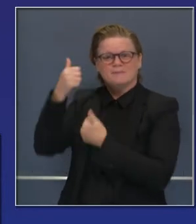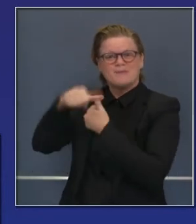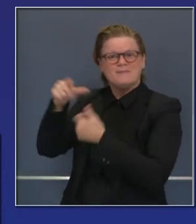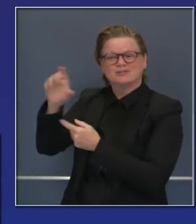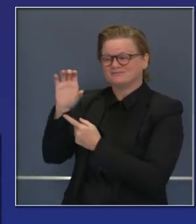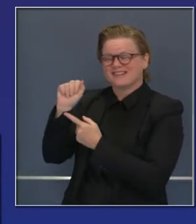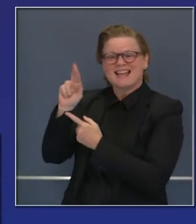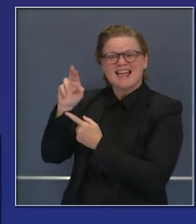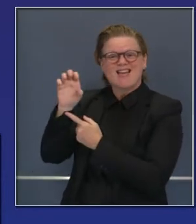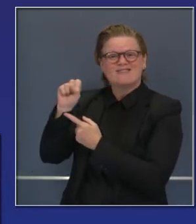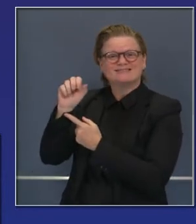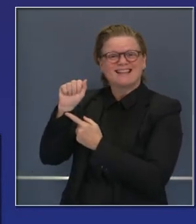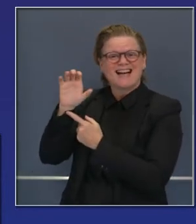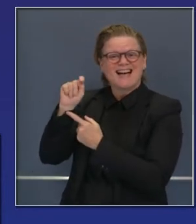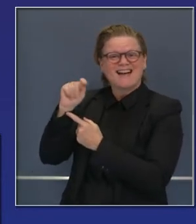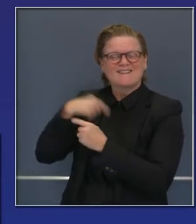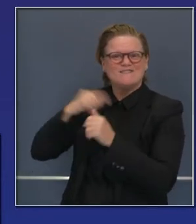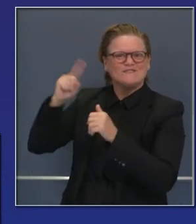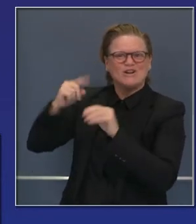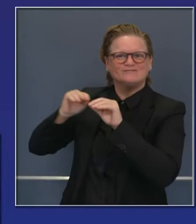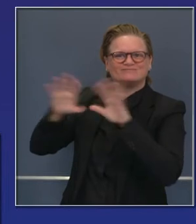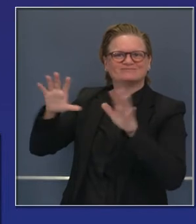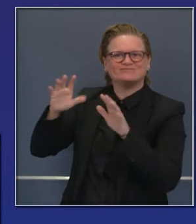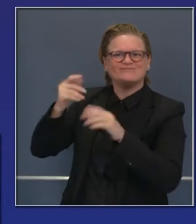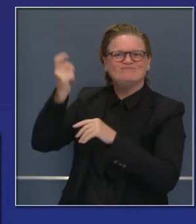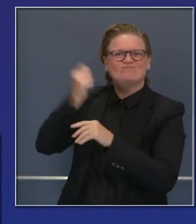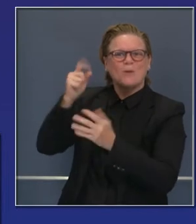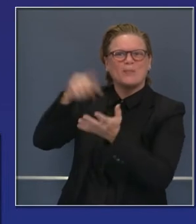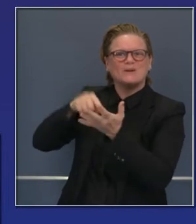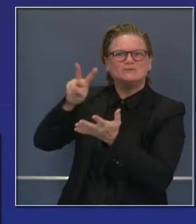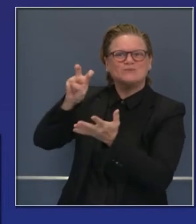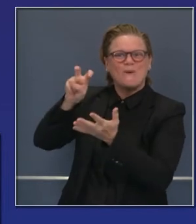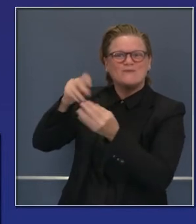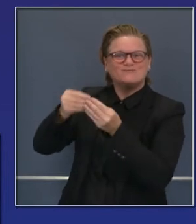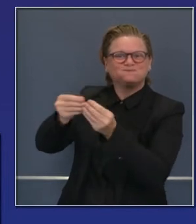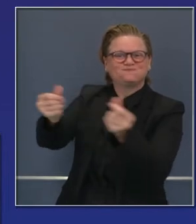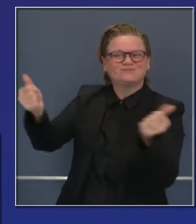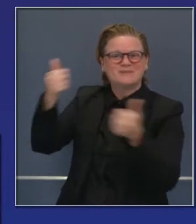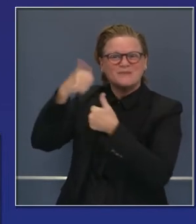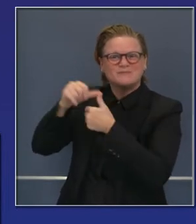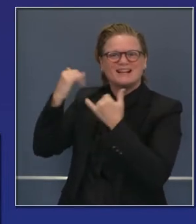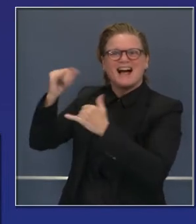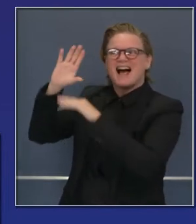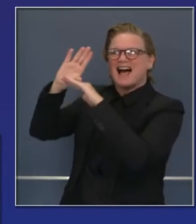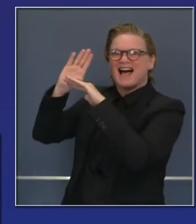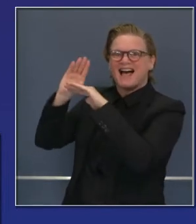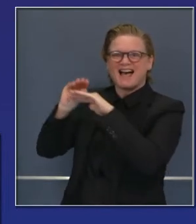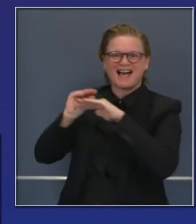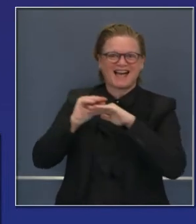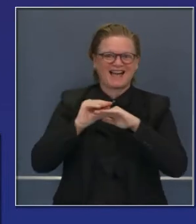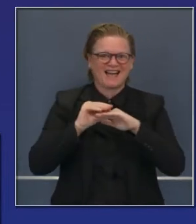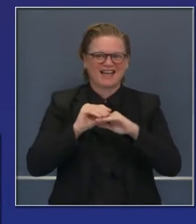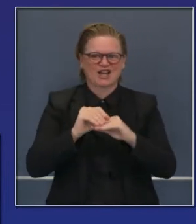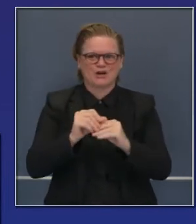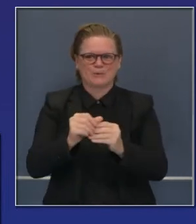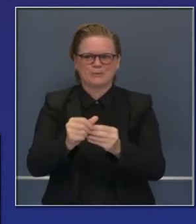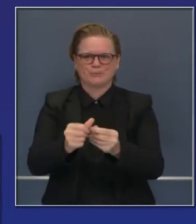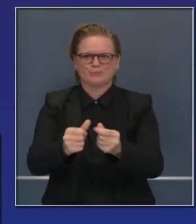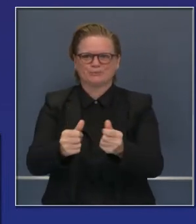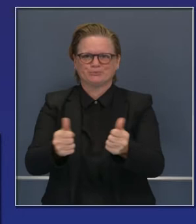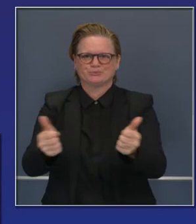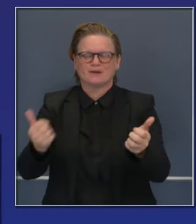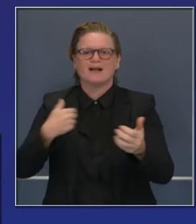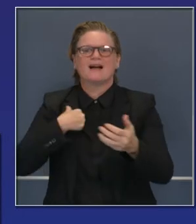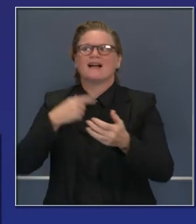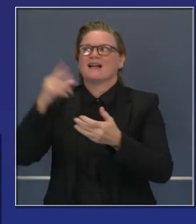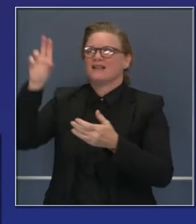el dinero, se está gastando los cheques de ayuda individual para negocios,